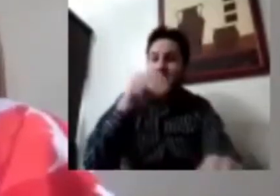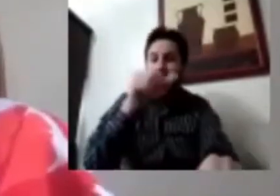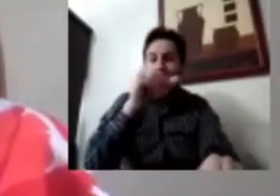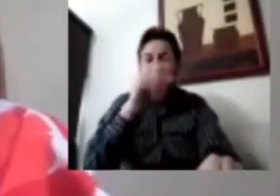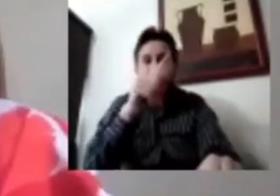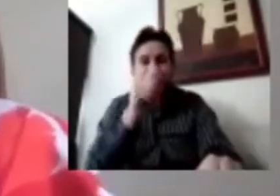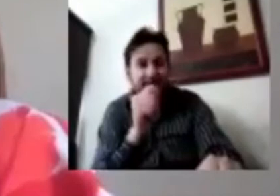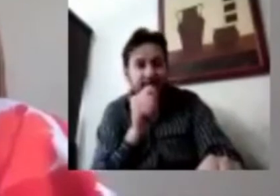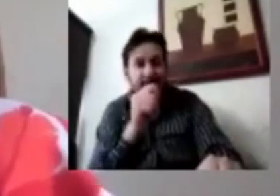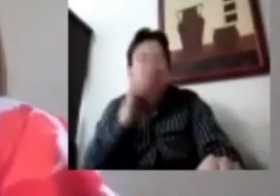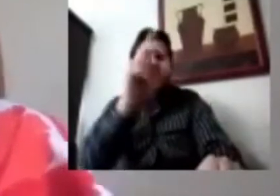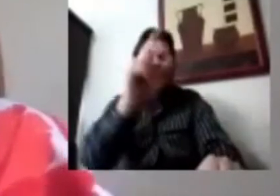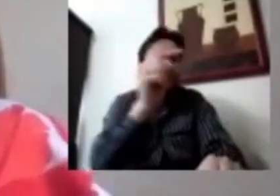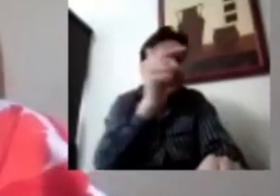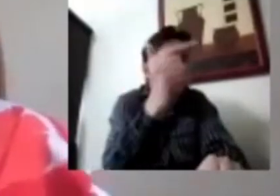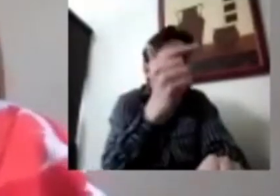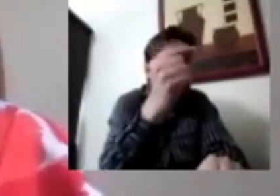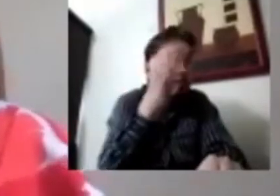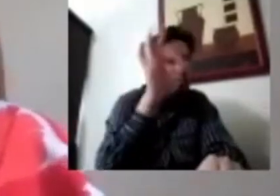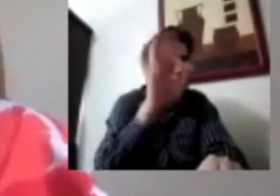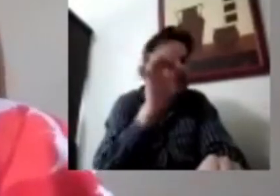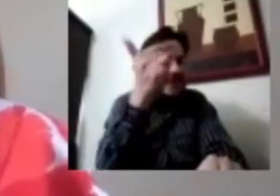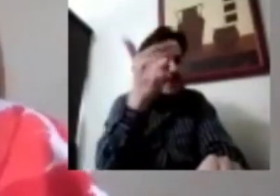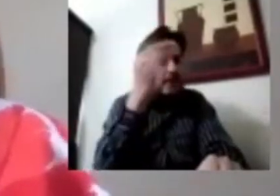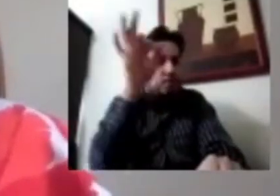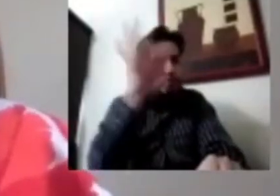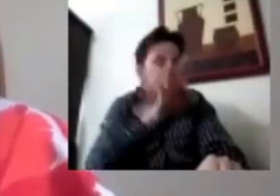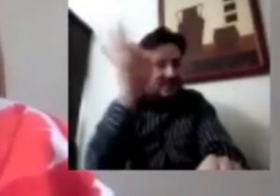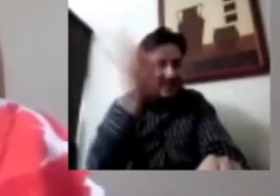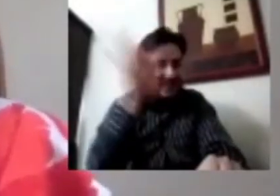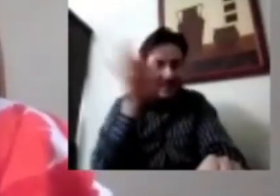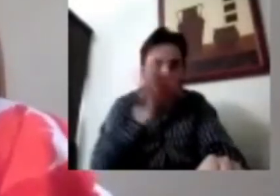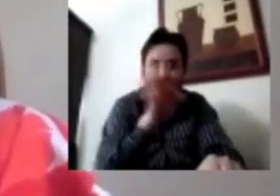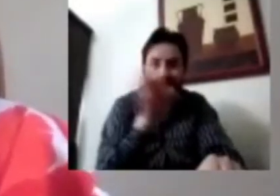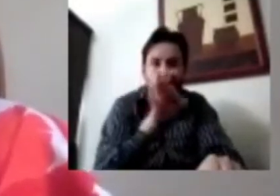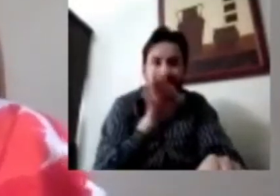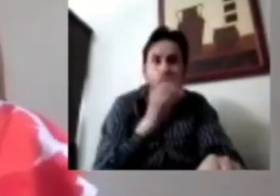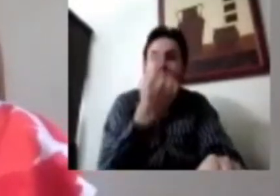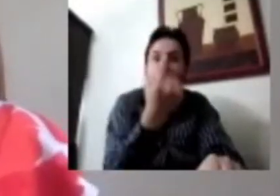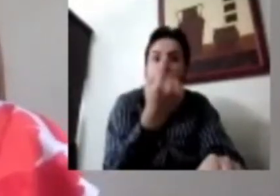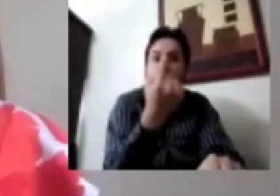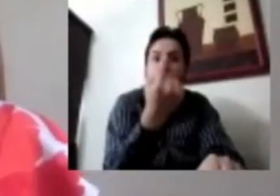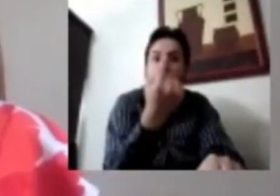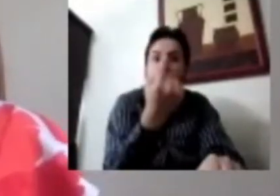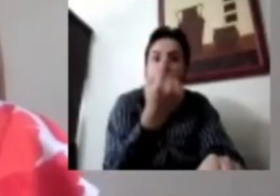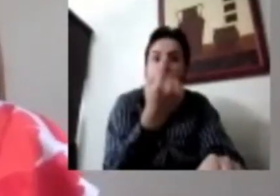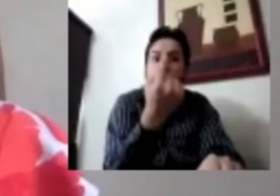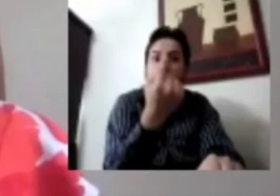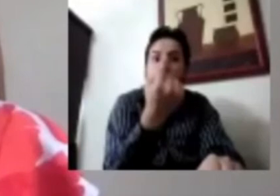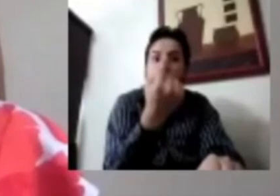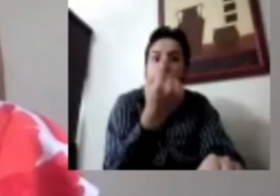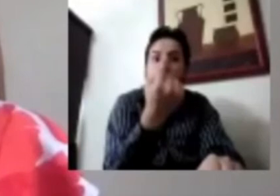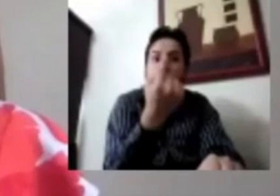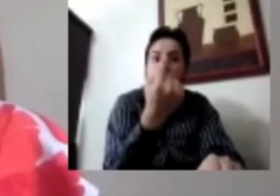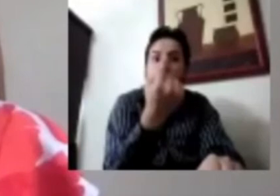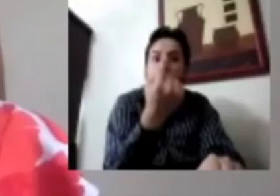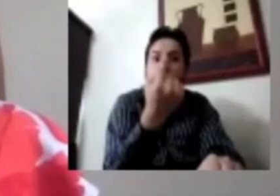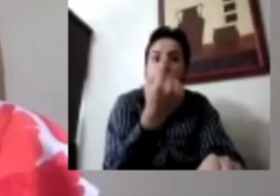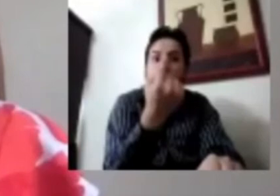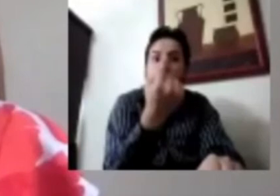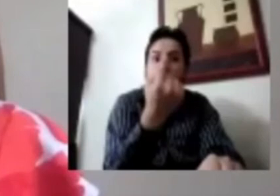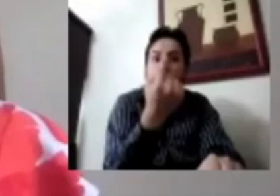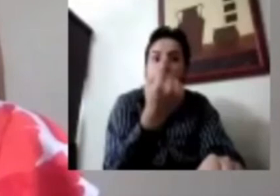37.7% de los hogares reportan que uno o más de sus integrantes perdió su empleo o alguna otra fuente de